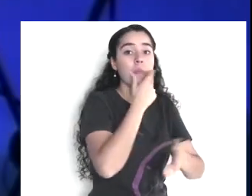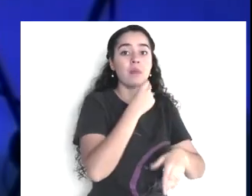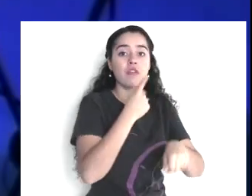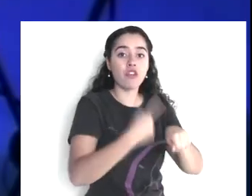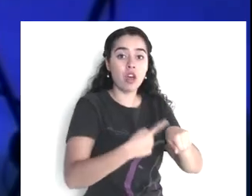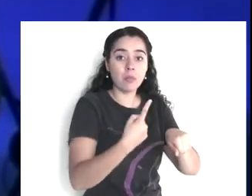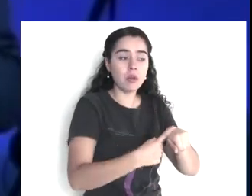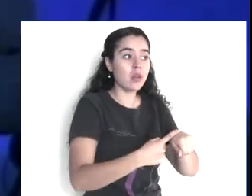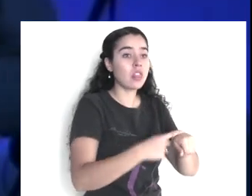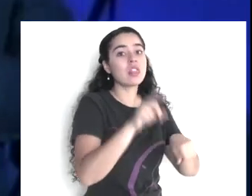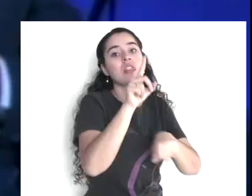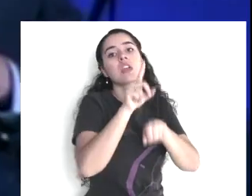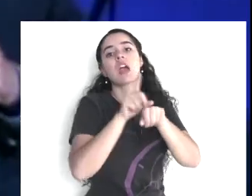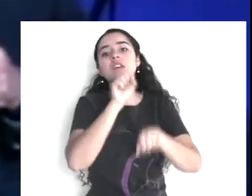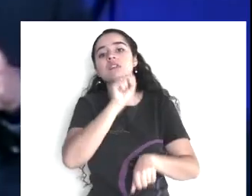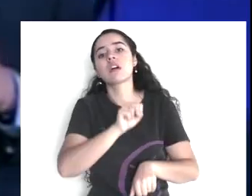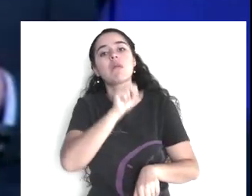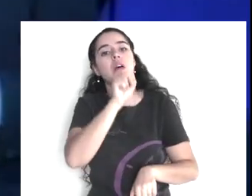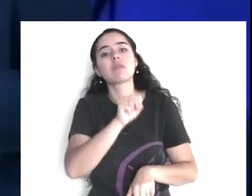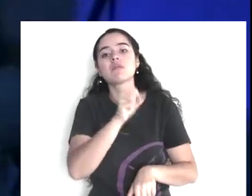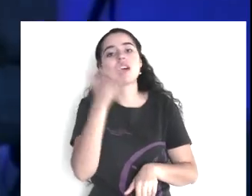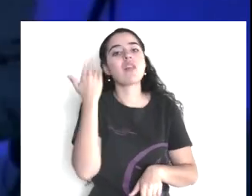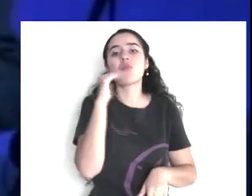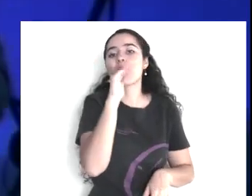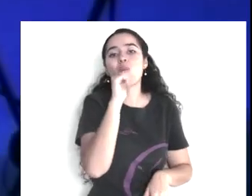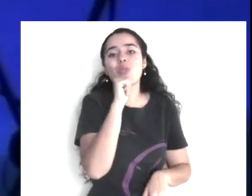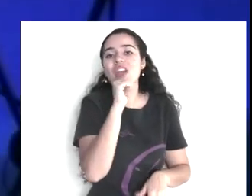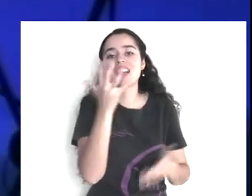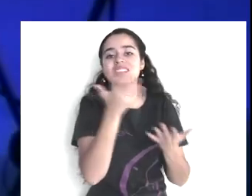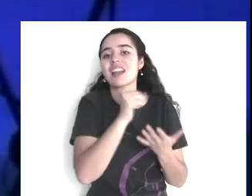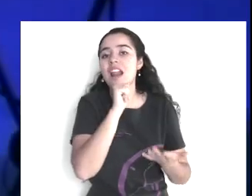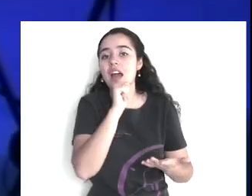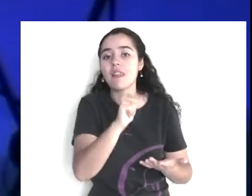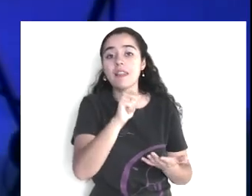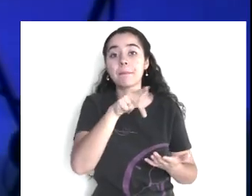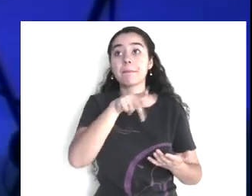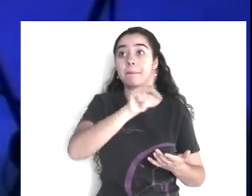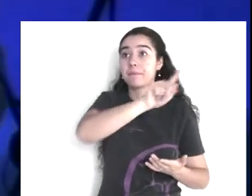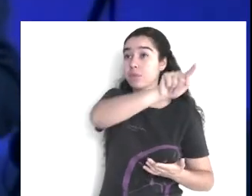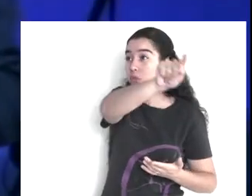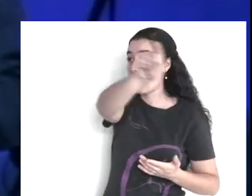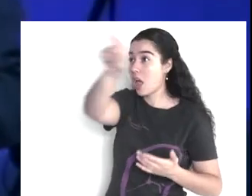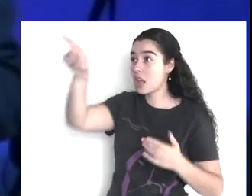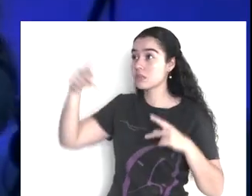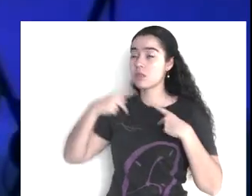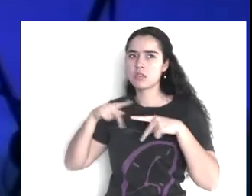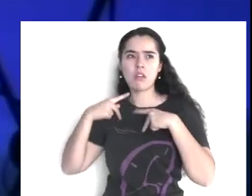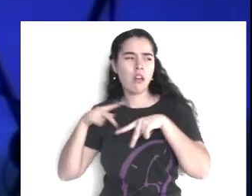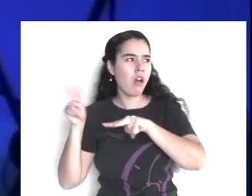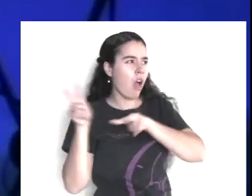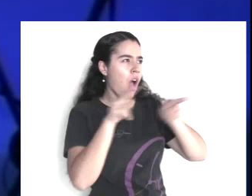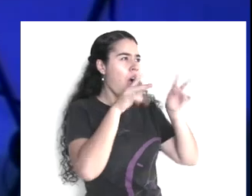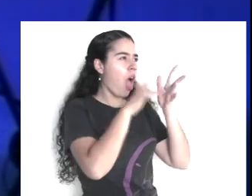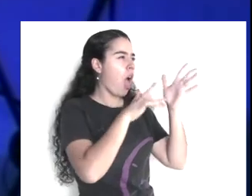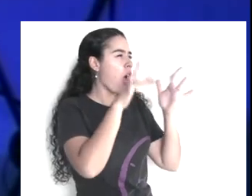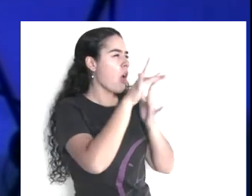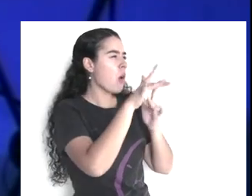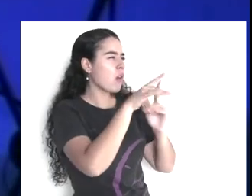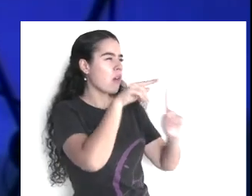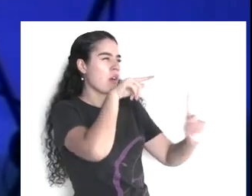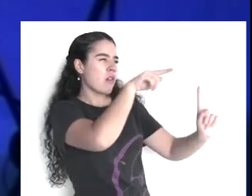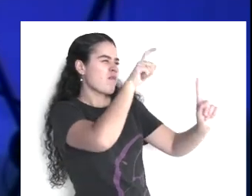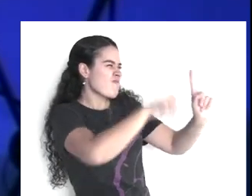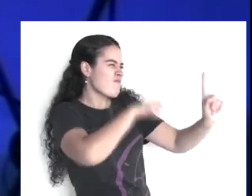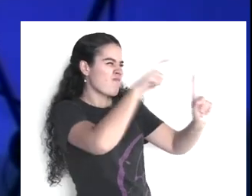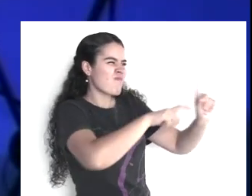menudo, le sucedió a ellos, nos sigue sucediendo a nosotros, fallaron en su acusación contra